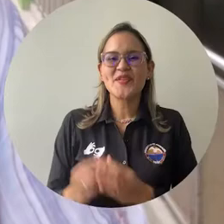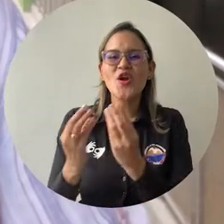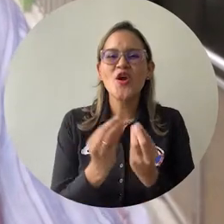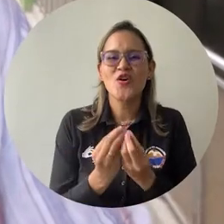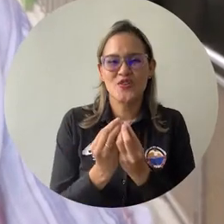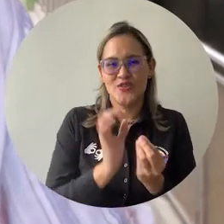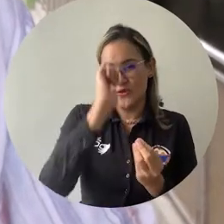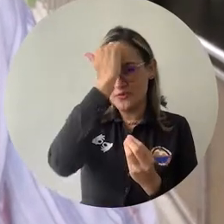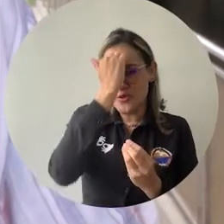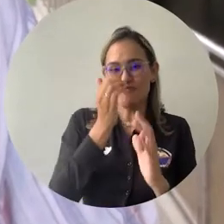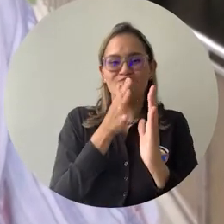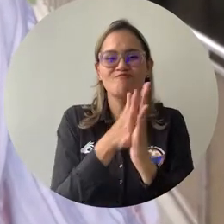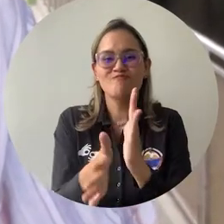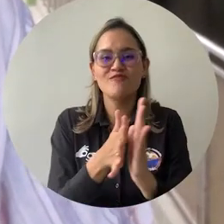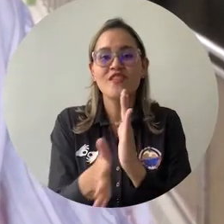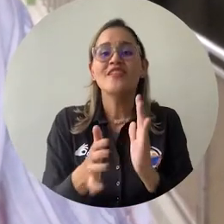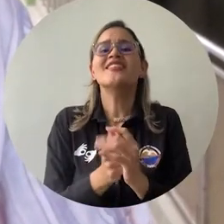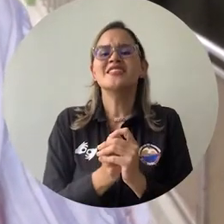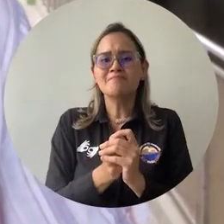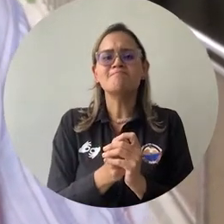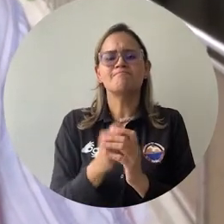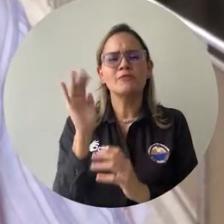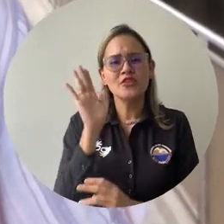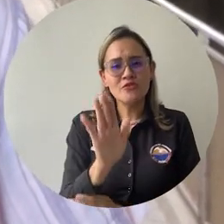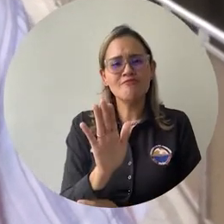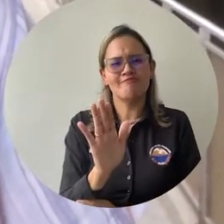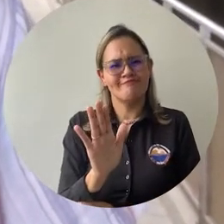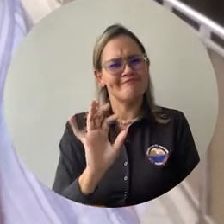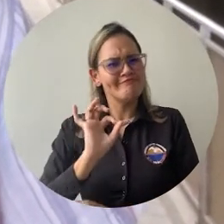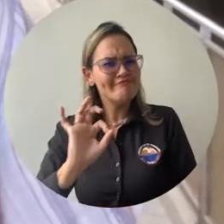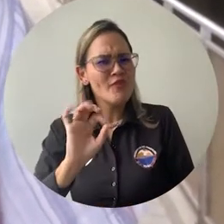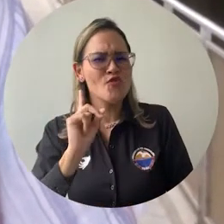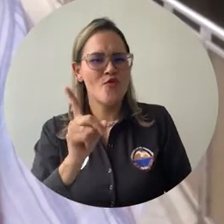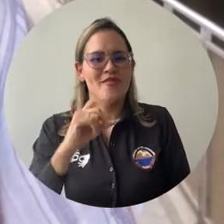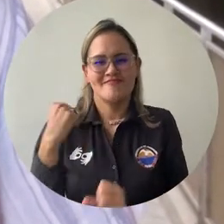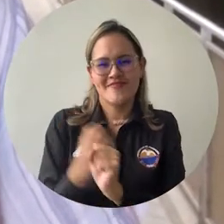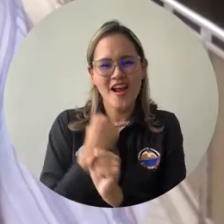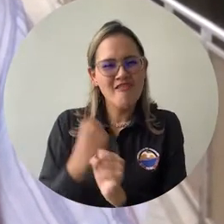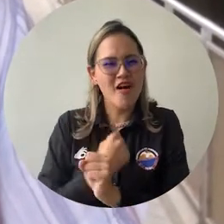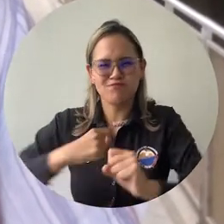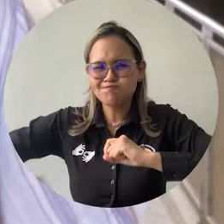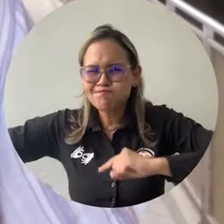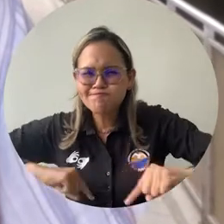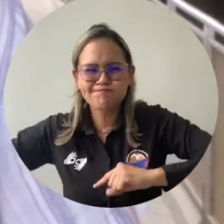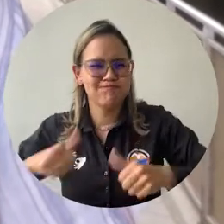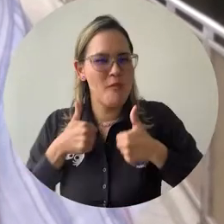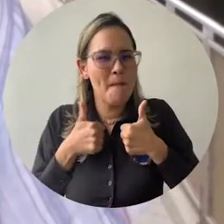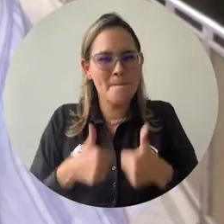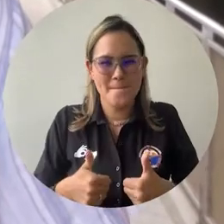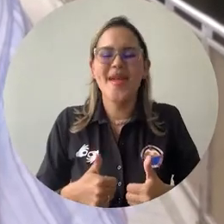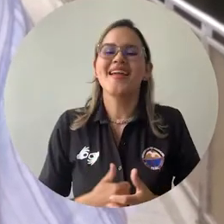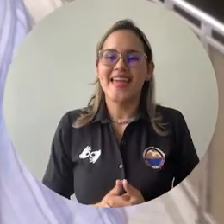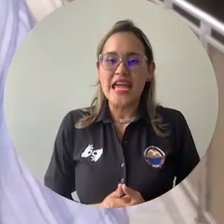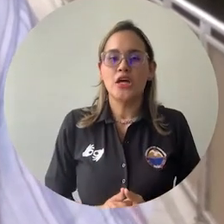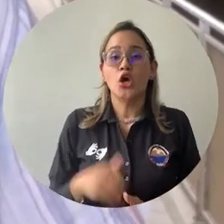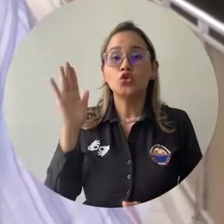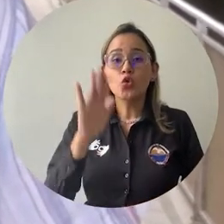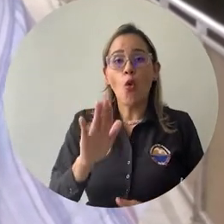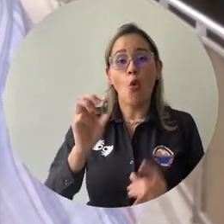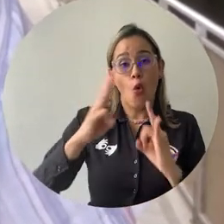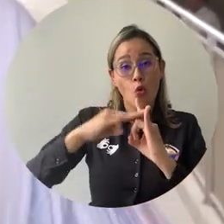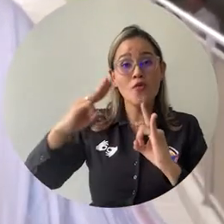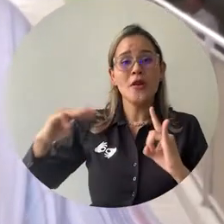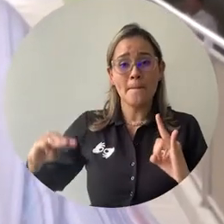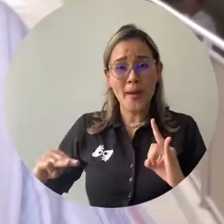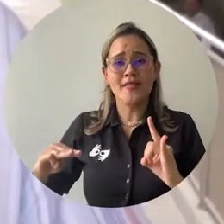Son resultados de la buena gestión. Hay 35 entidades de universidades en Colombia que hacen parte de este selecto grupo. La Universidad de Madela es